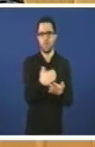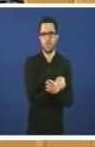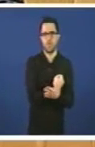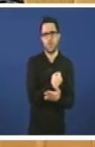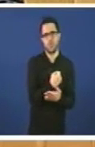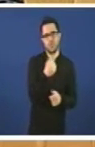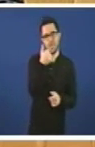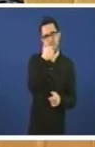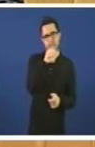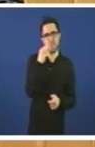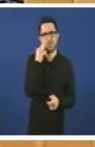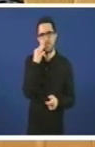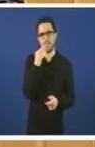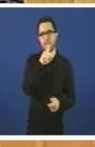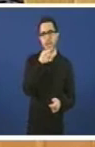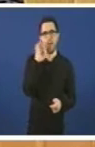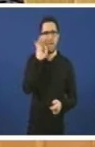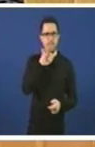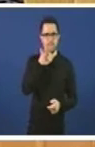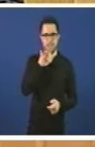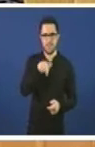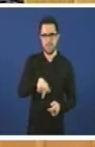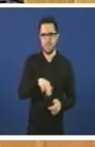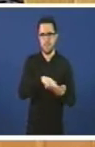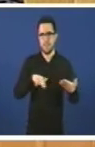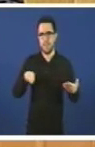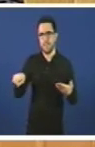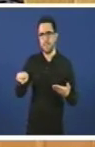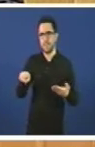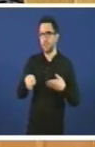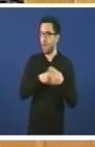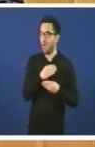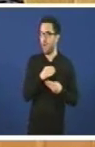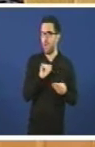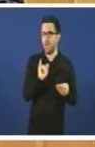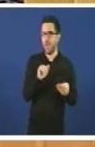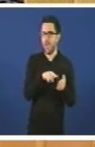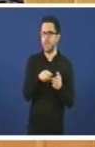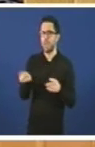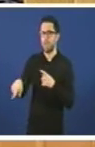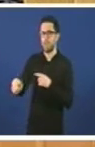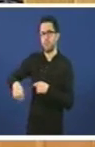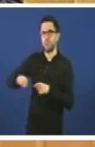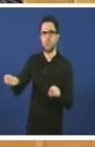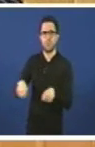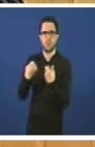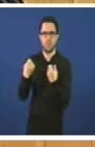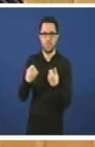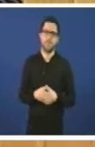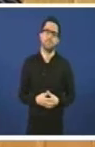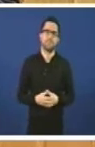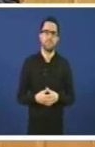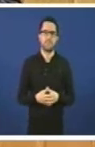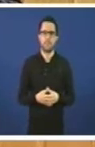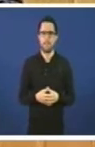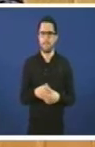falantes. Vostes que fixeron? Existía e a destruíron. O plan di que tiña que existir e a destruíron. Fomentar